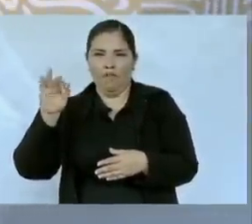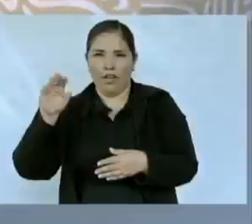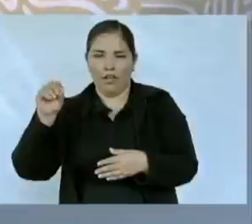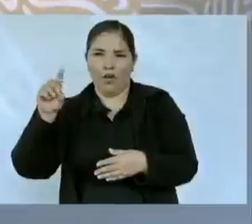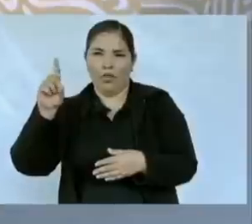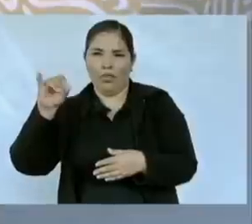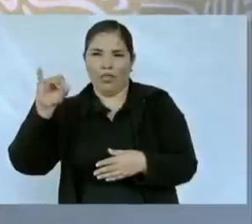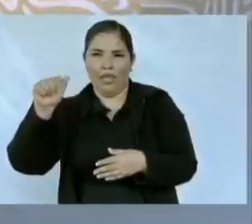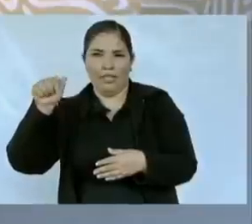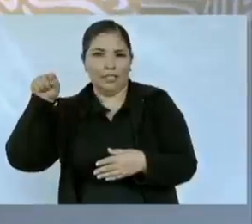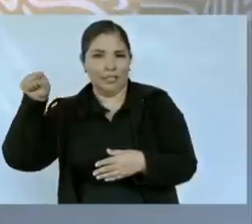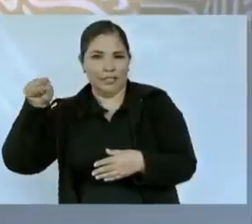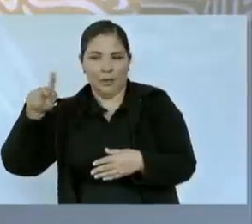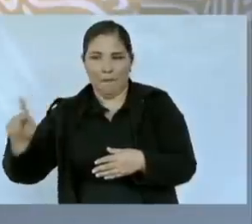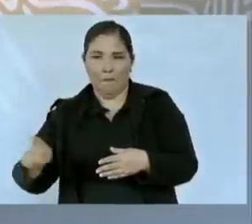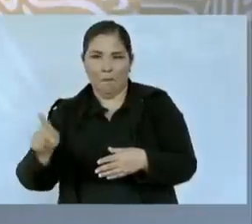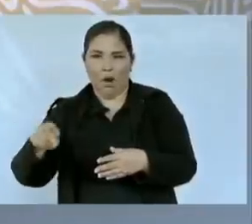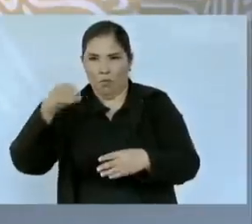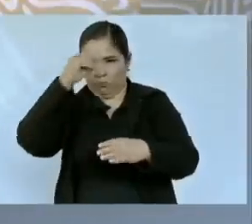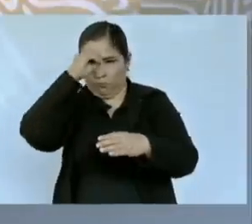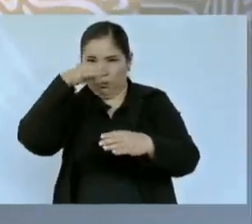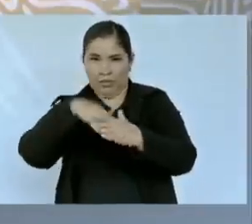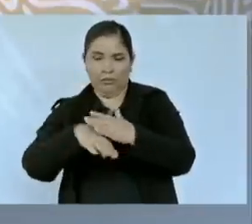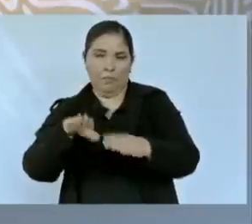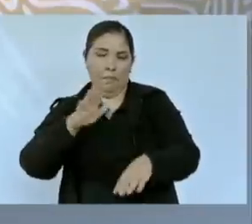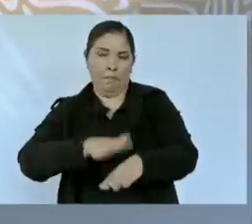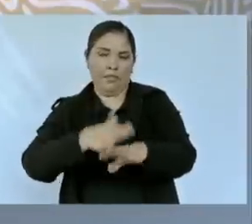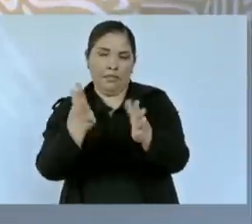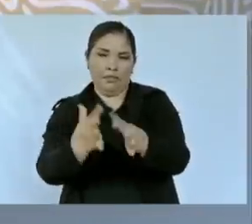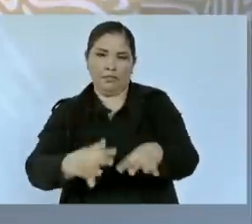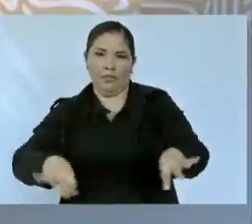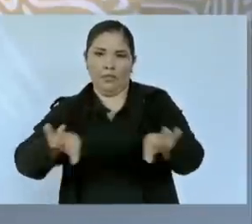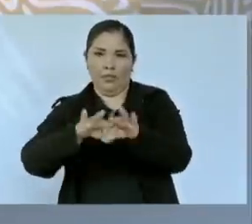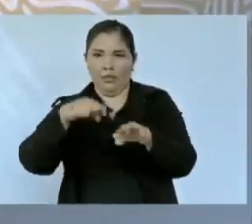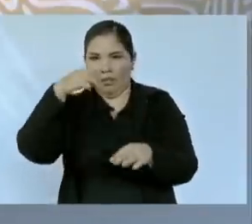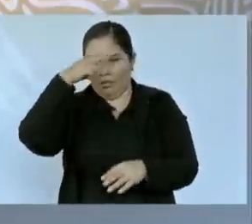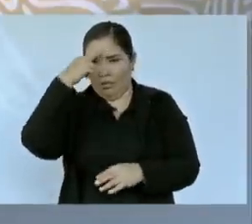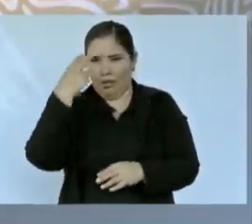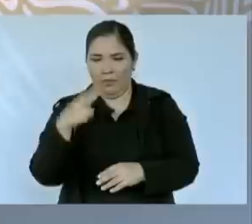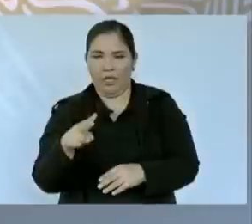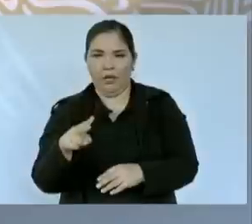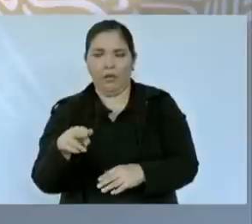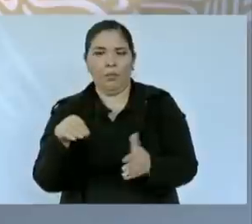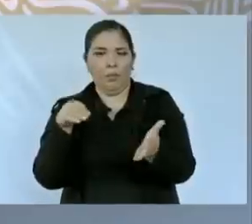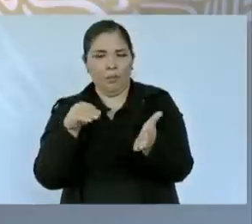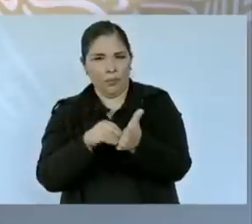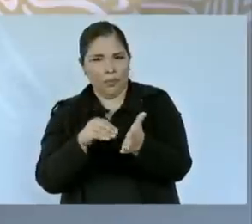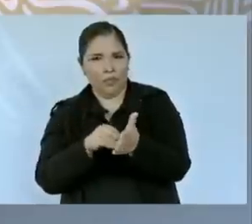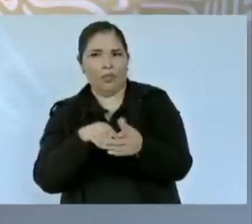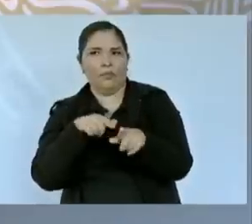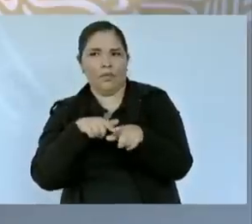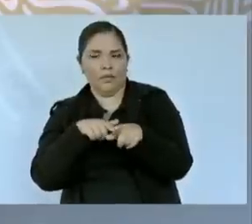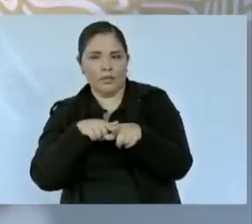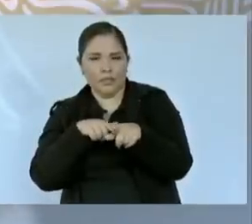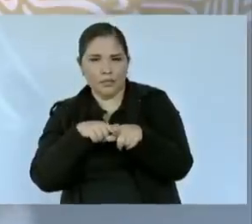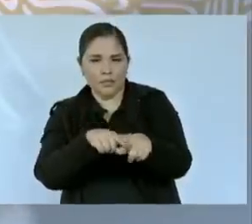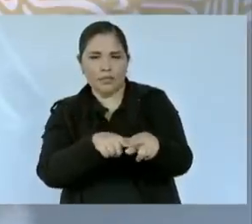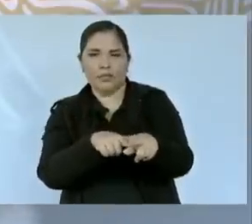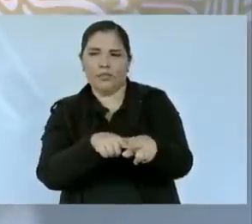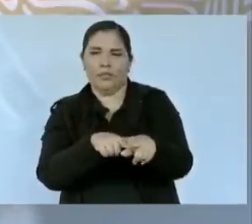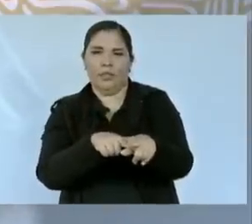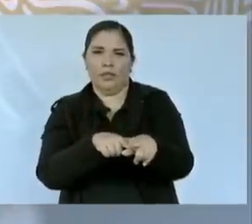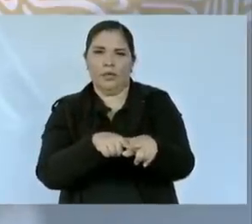mineros más importantes de México. Todavía está